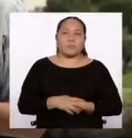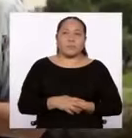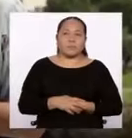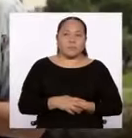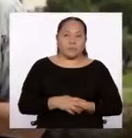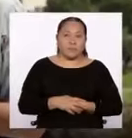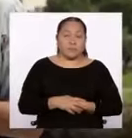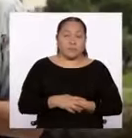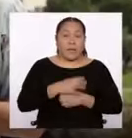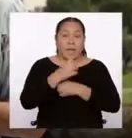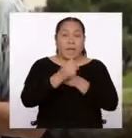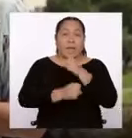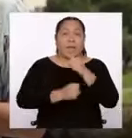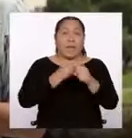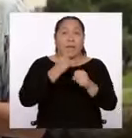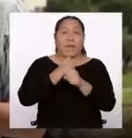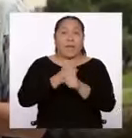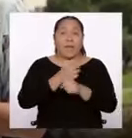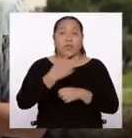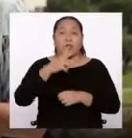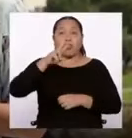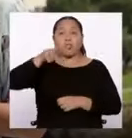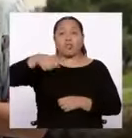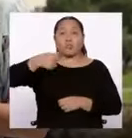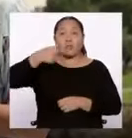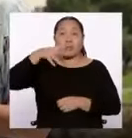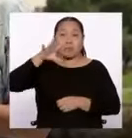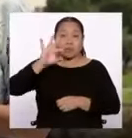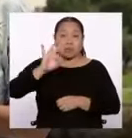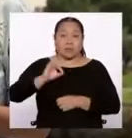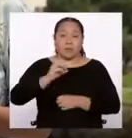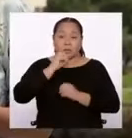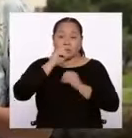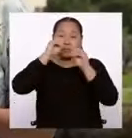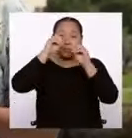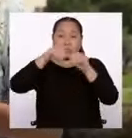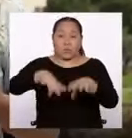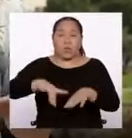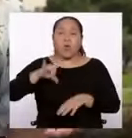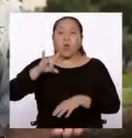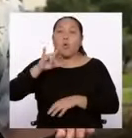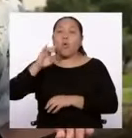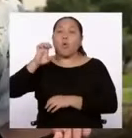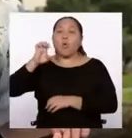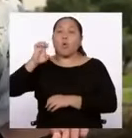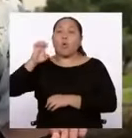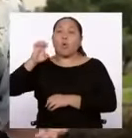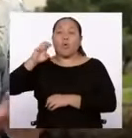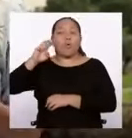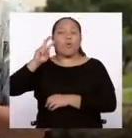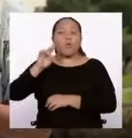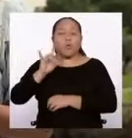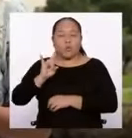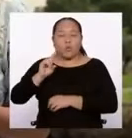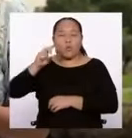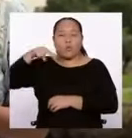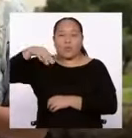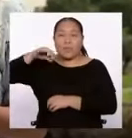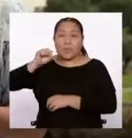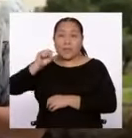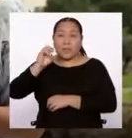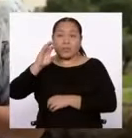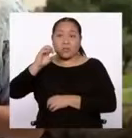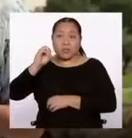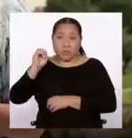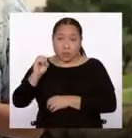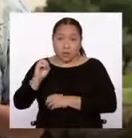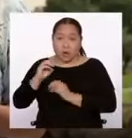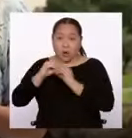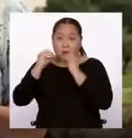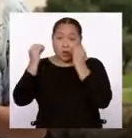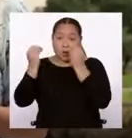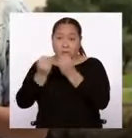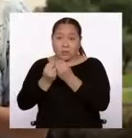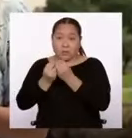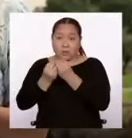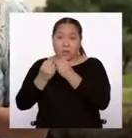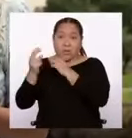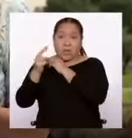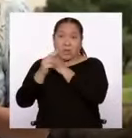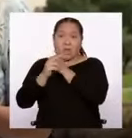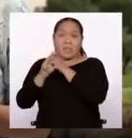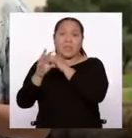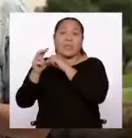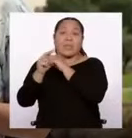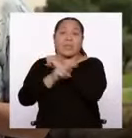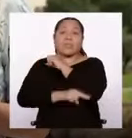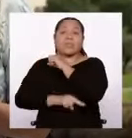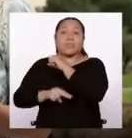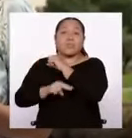El año 2019 ha sido declarado por la UNESCO, la Organización de las Naciones Unidas para la Educación, la Ciencia y la